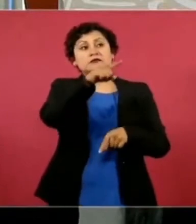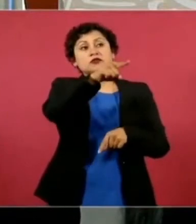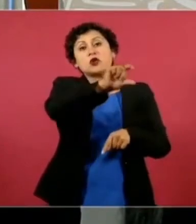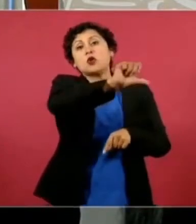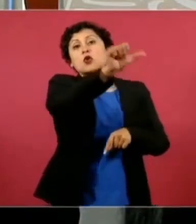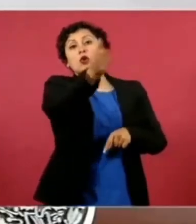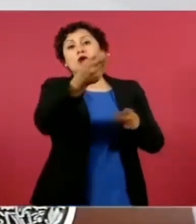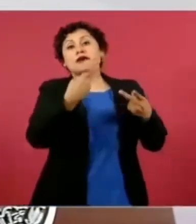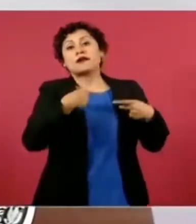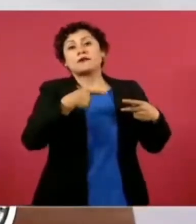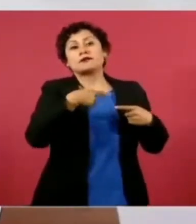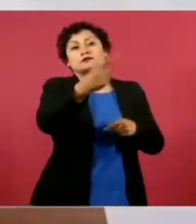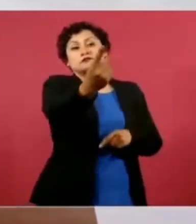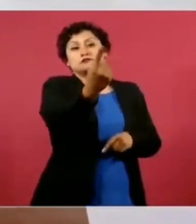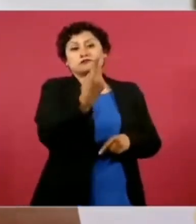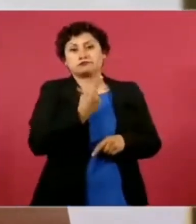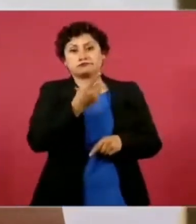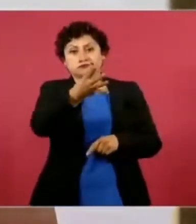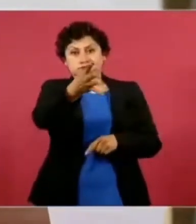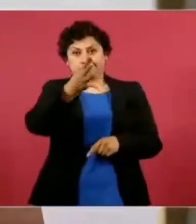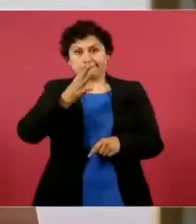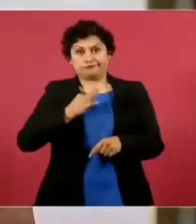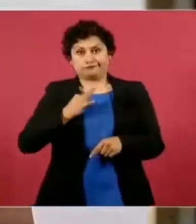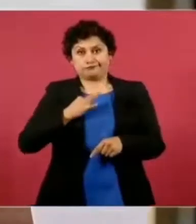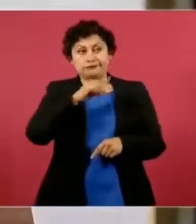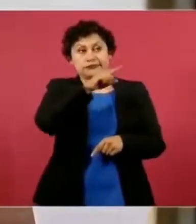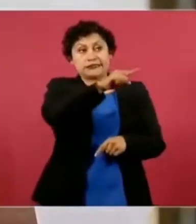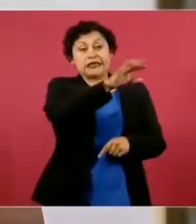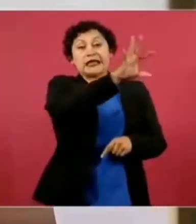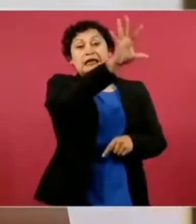platicar y me ofrece disculpas,